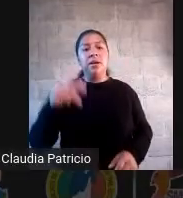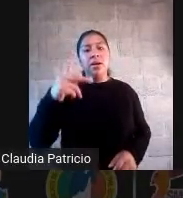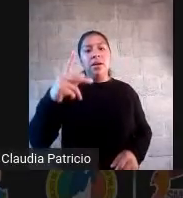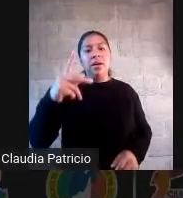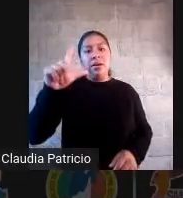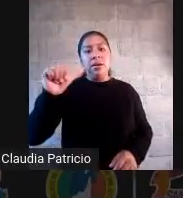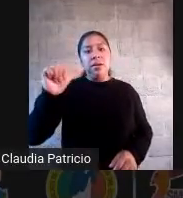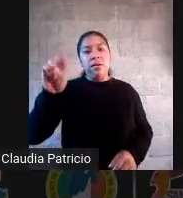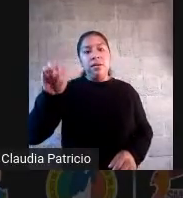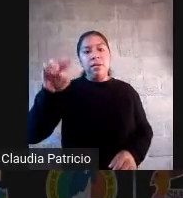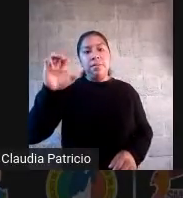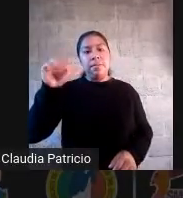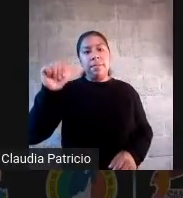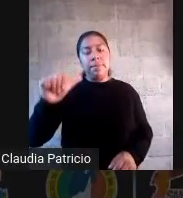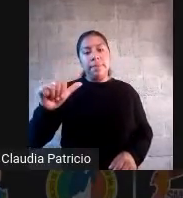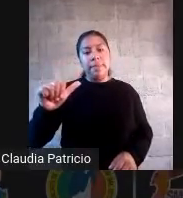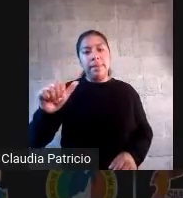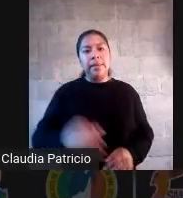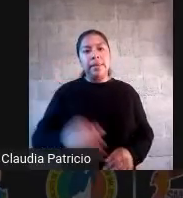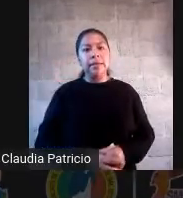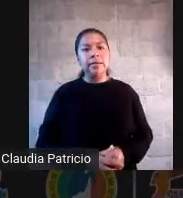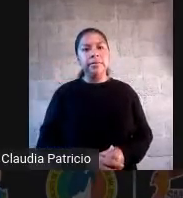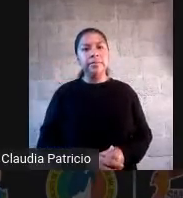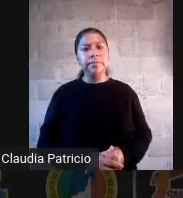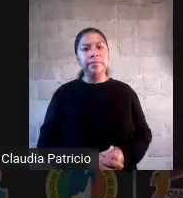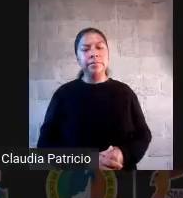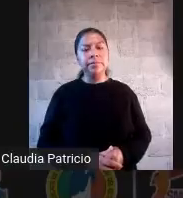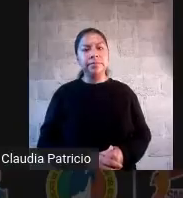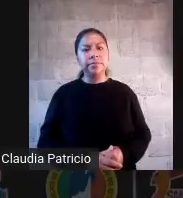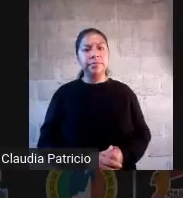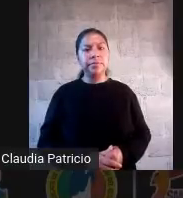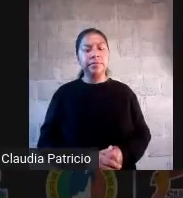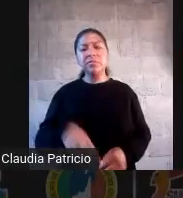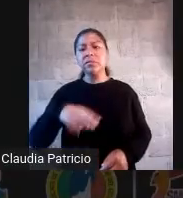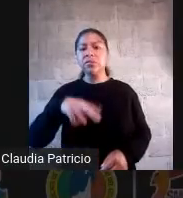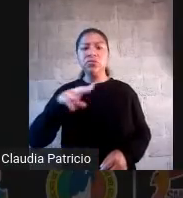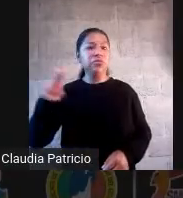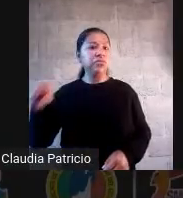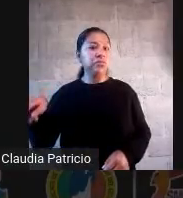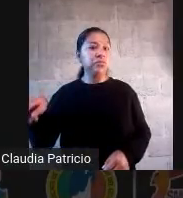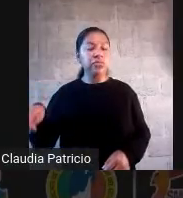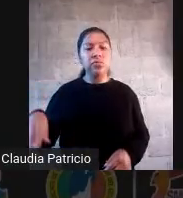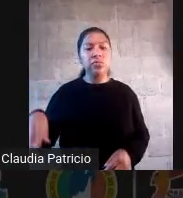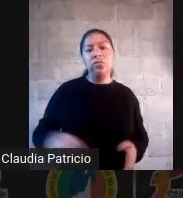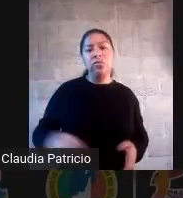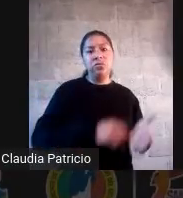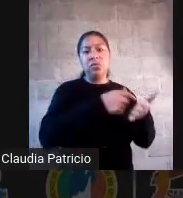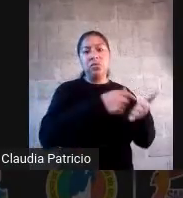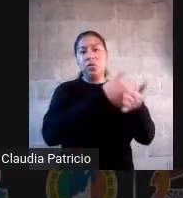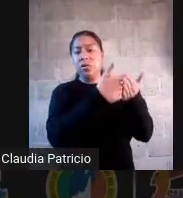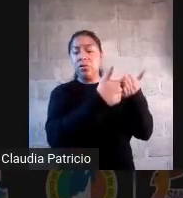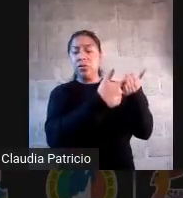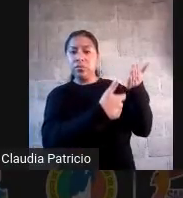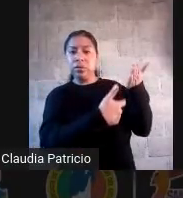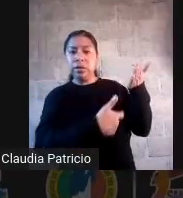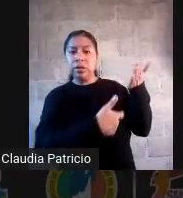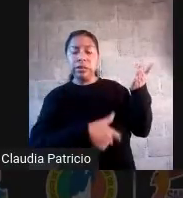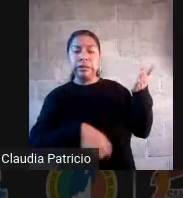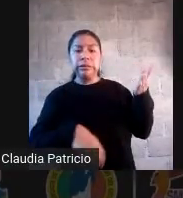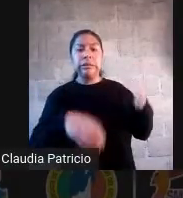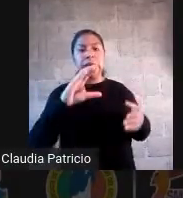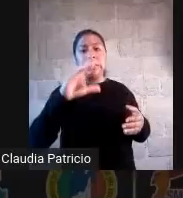nunca se prorrateaban con la boleta de calificaciones, nunca se hicieron para fines de acreditación.